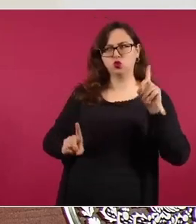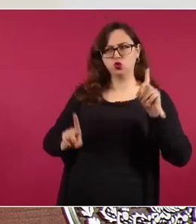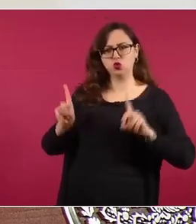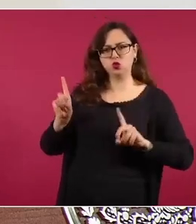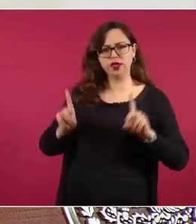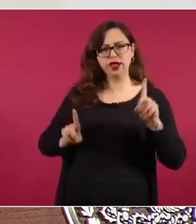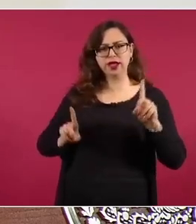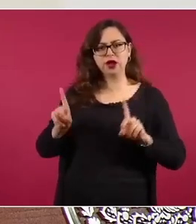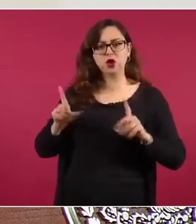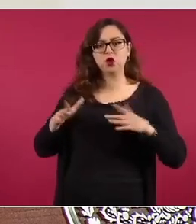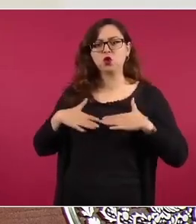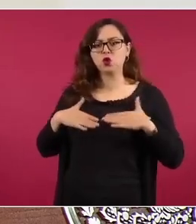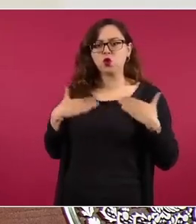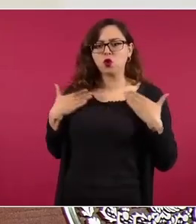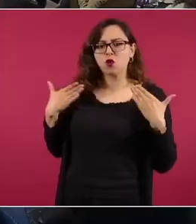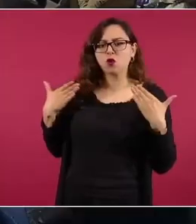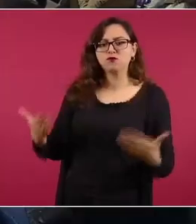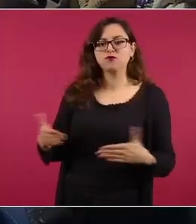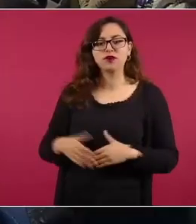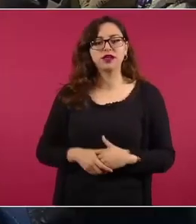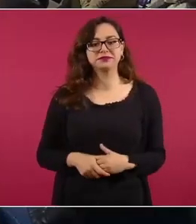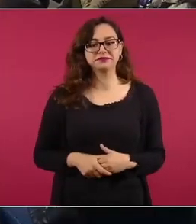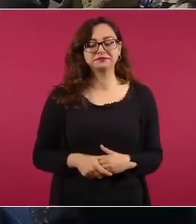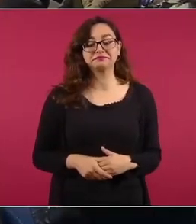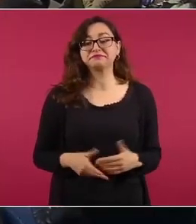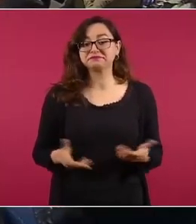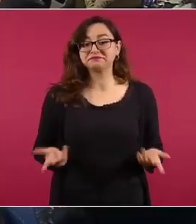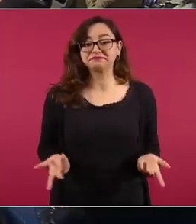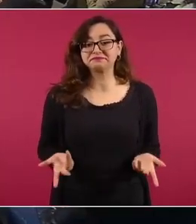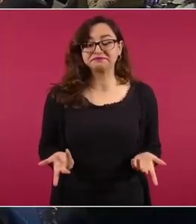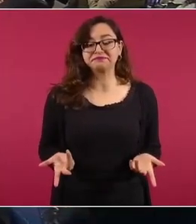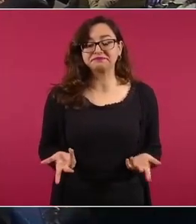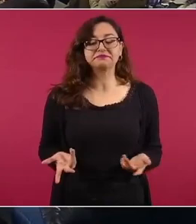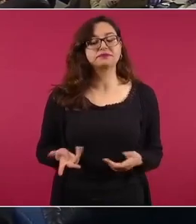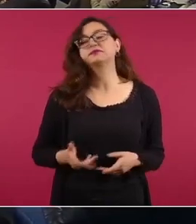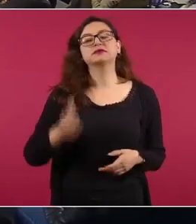del movimiento zapatista Marcos